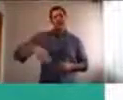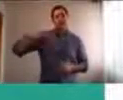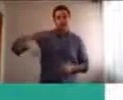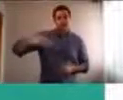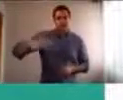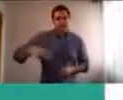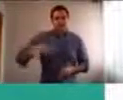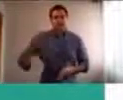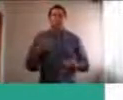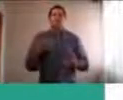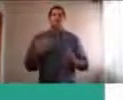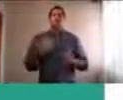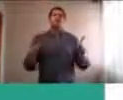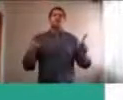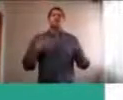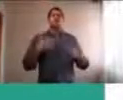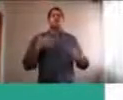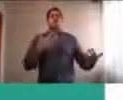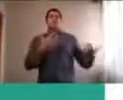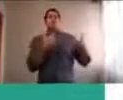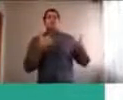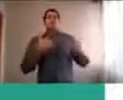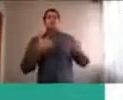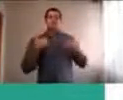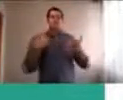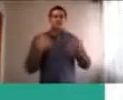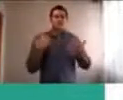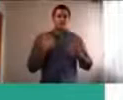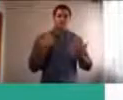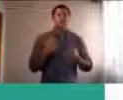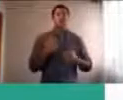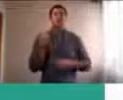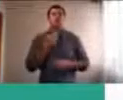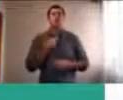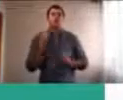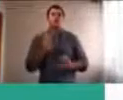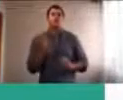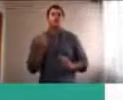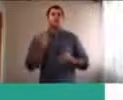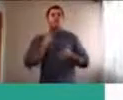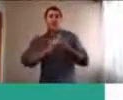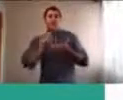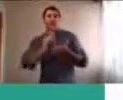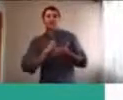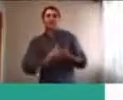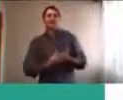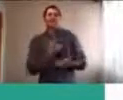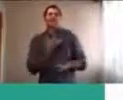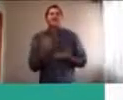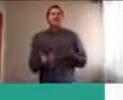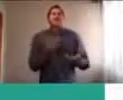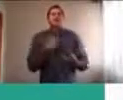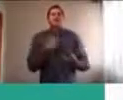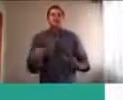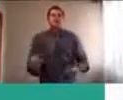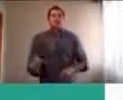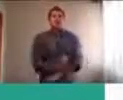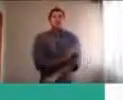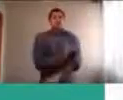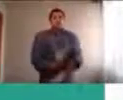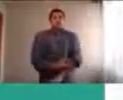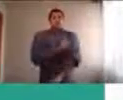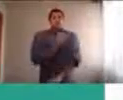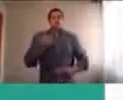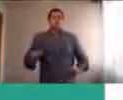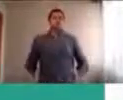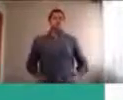es hacer este ejercicio, que cada uno, pueda escribir, cuáles son, los botones, que les detonan, estas emociones desagradables, y a